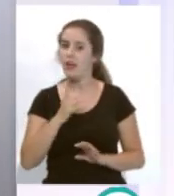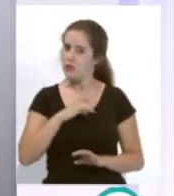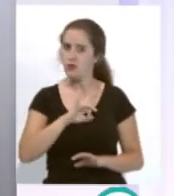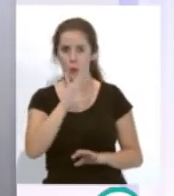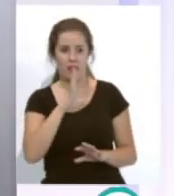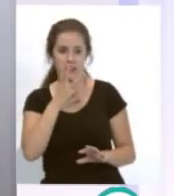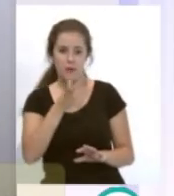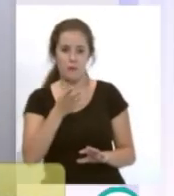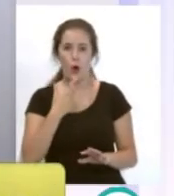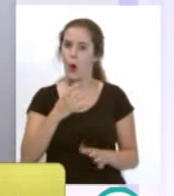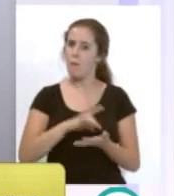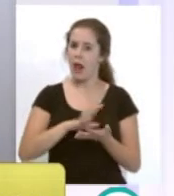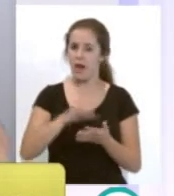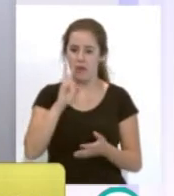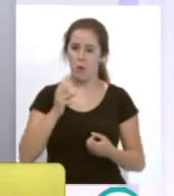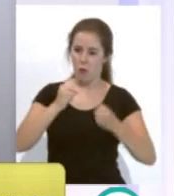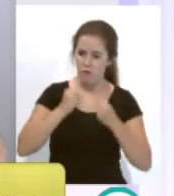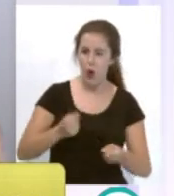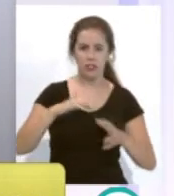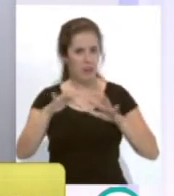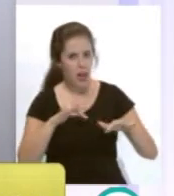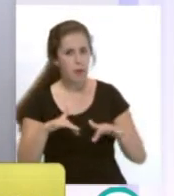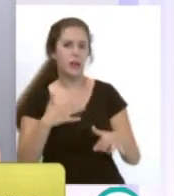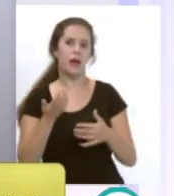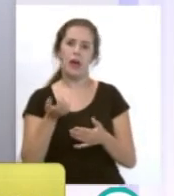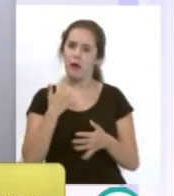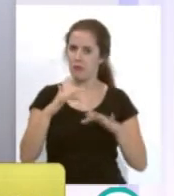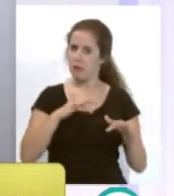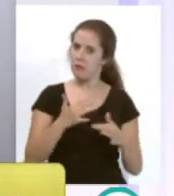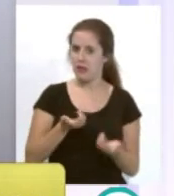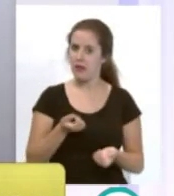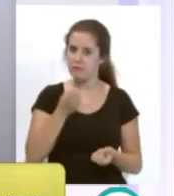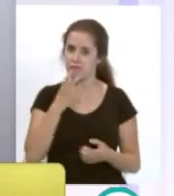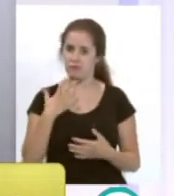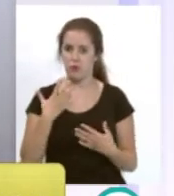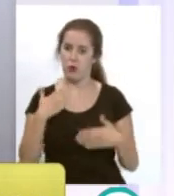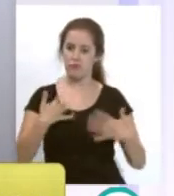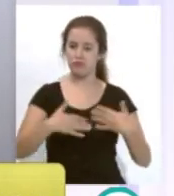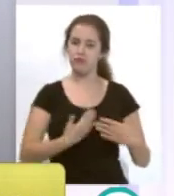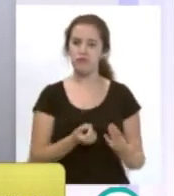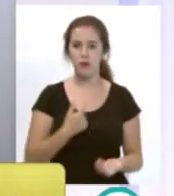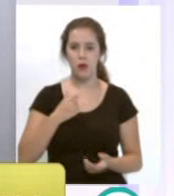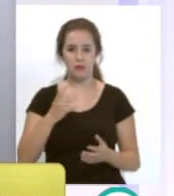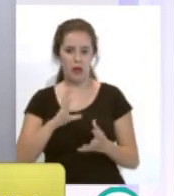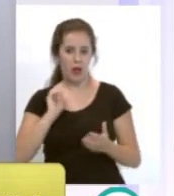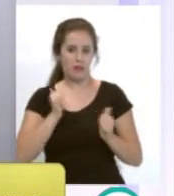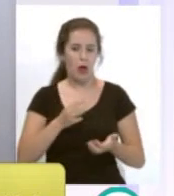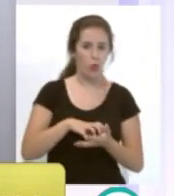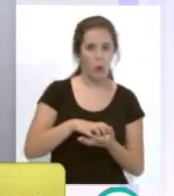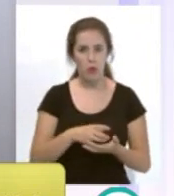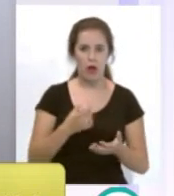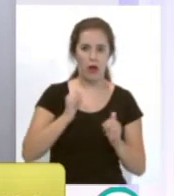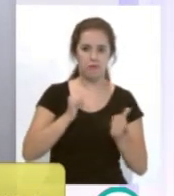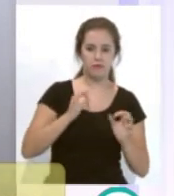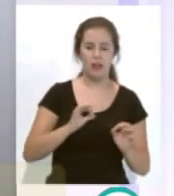sorprendente porque al Málaga se le veía muy fuerte la dinámica, había cogido la dinámica arrolladora, el Deportivo entraba con más dudas, entraba a lo justo,